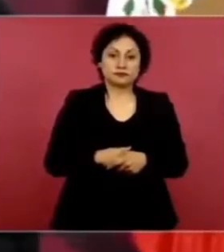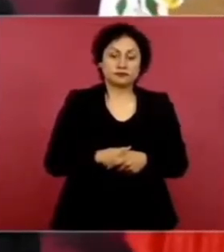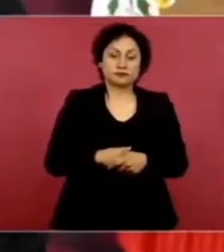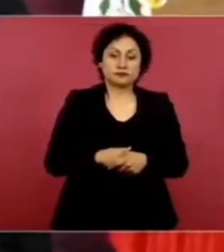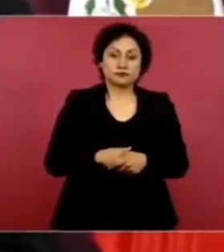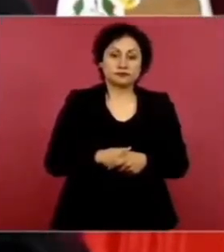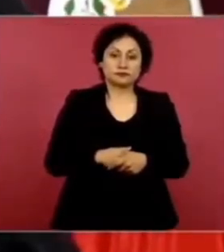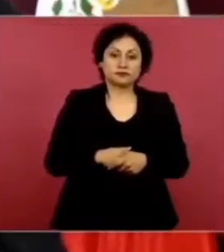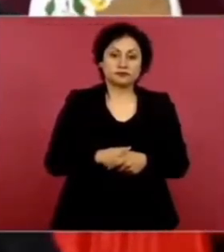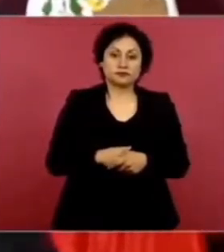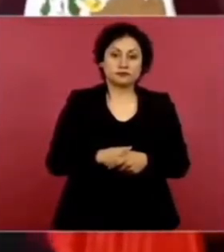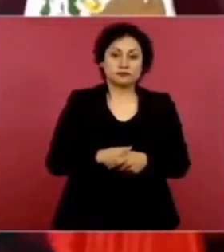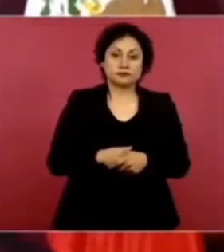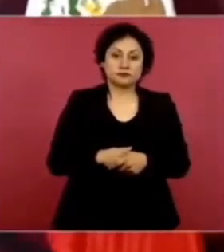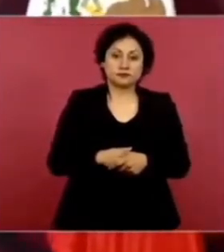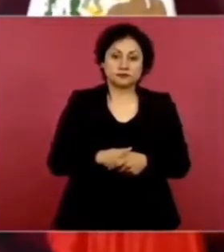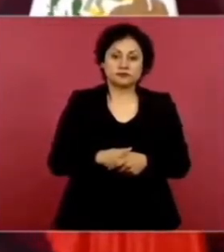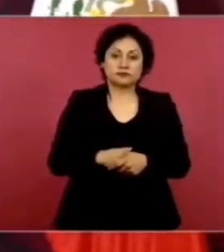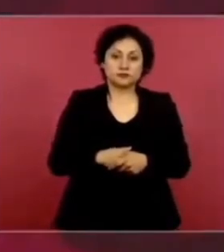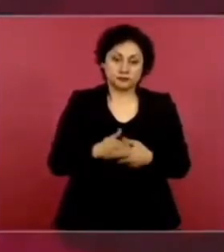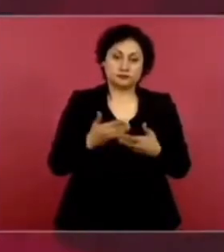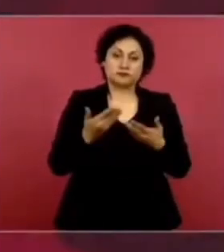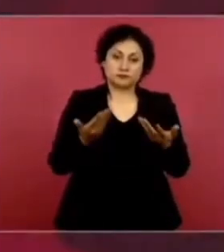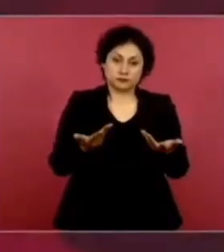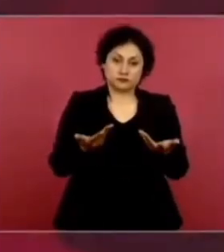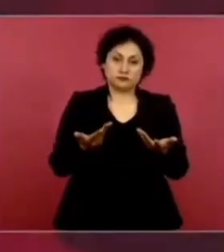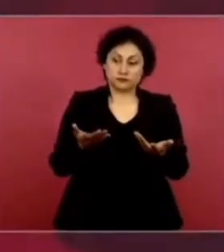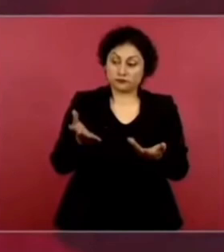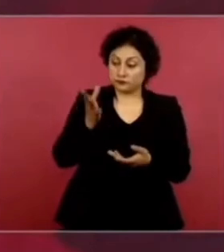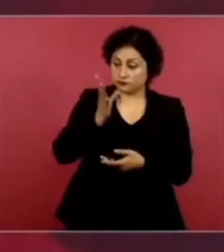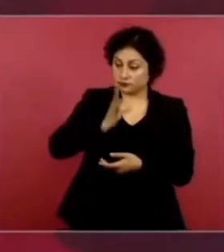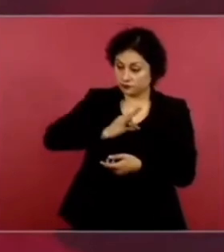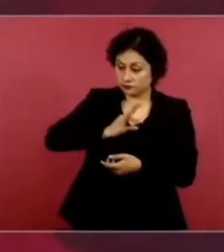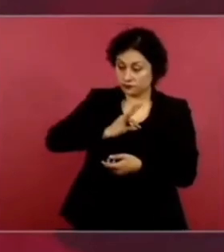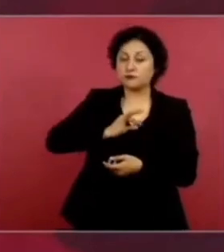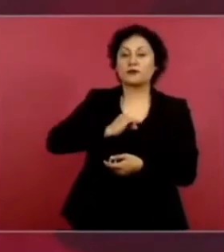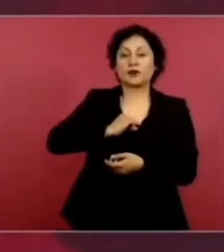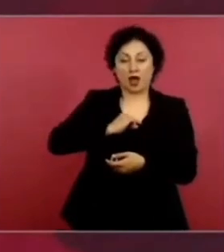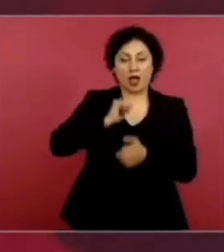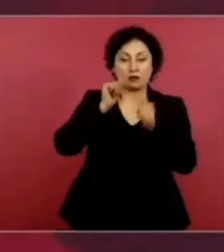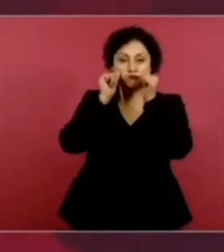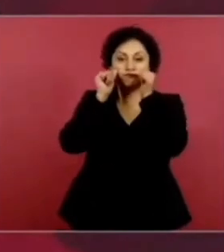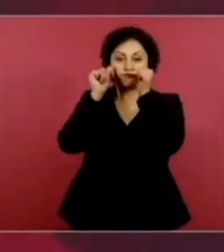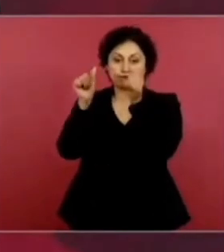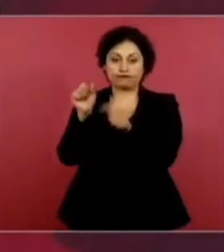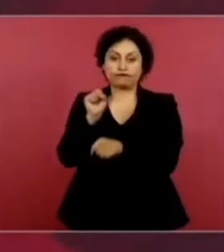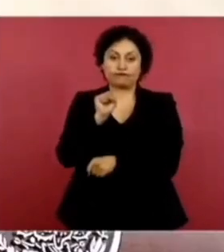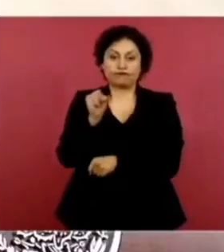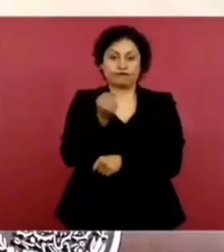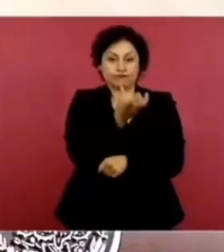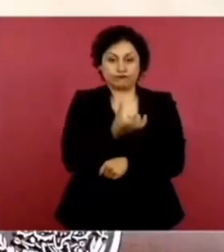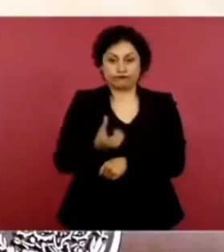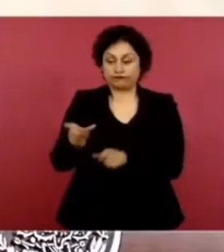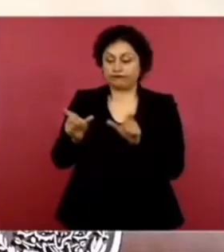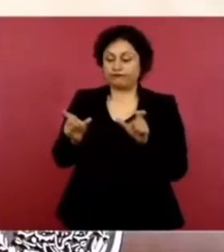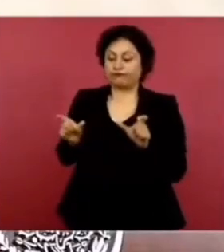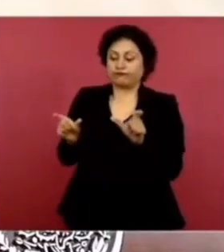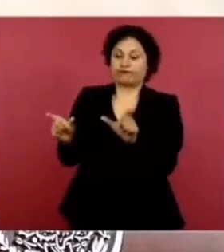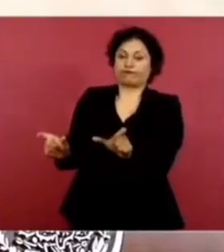Se está. Atendiendo la zona. Ahí. Y hay dos grupos.